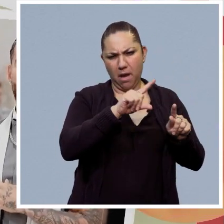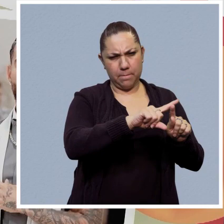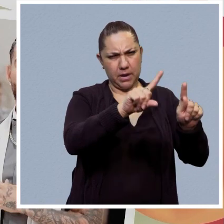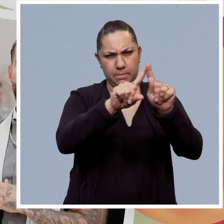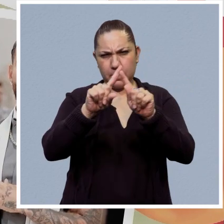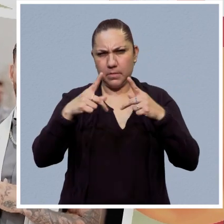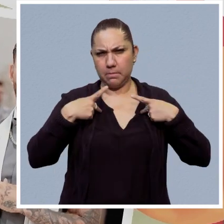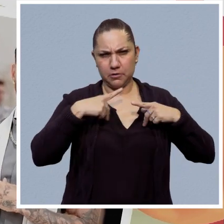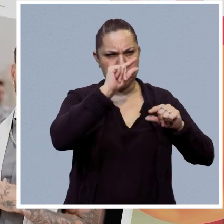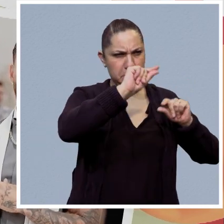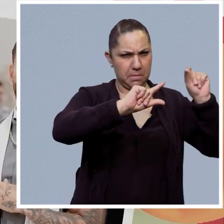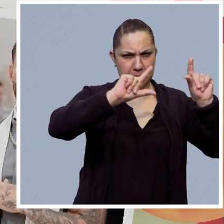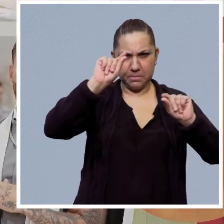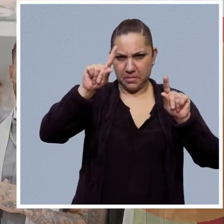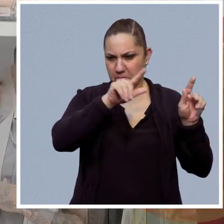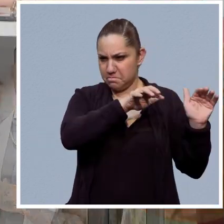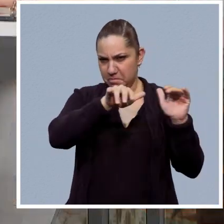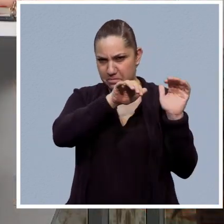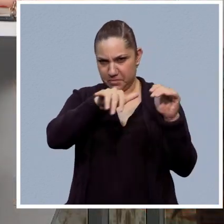otros.